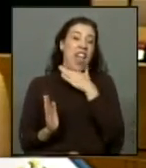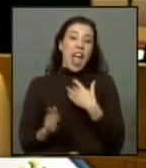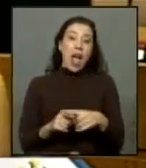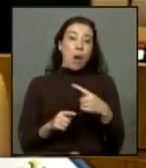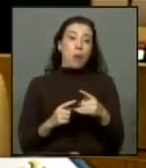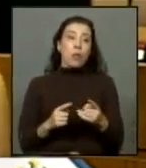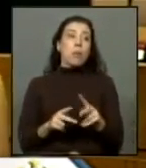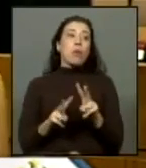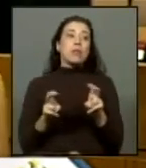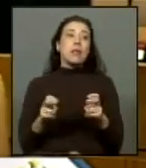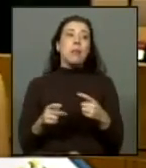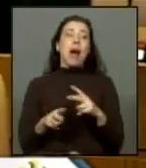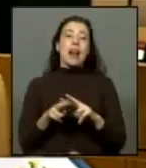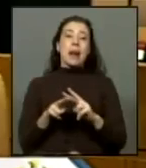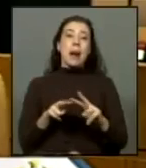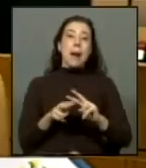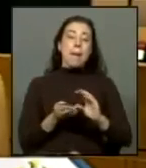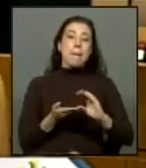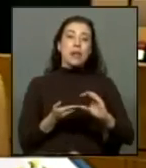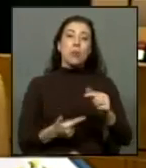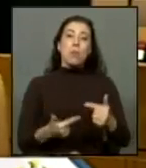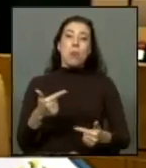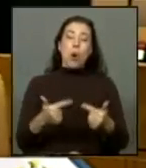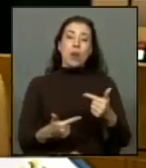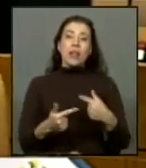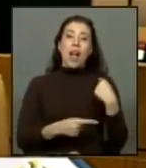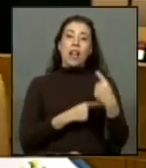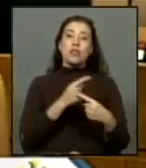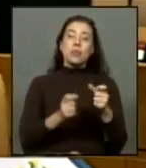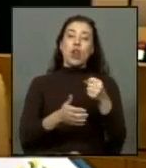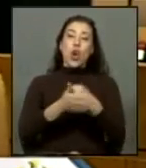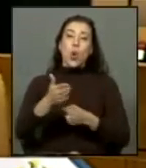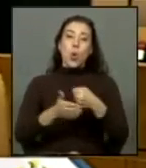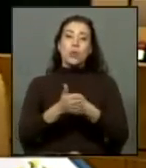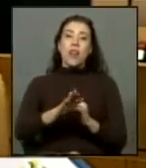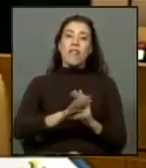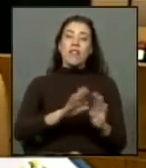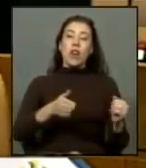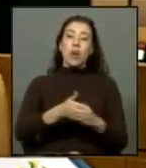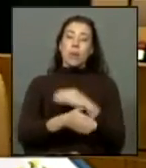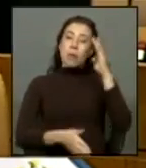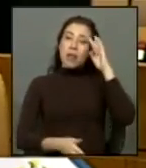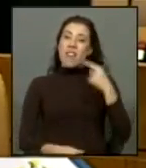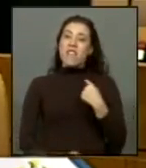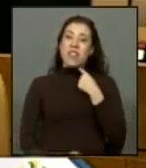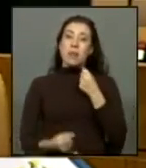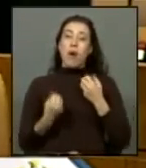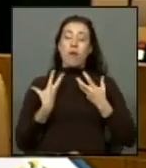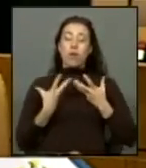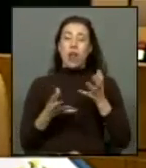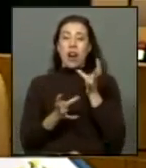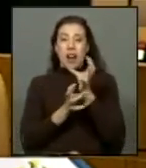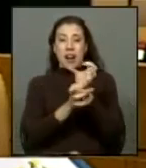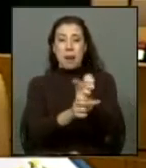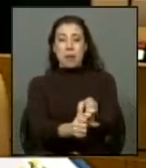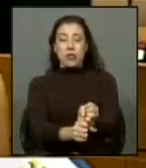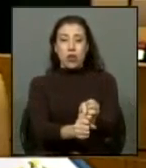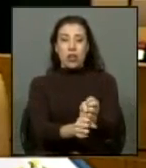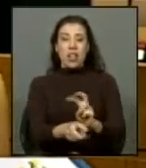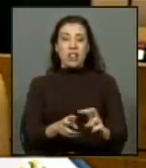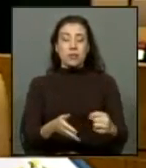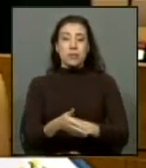reparación política histórica para todos quienes lucharon contra la dictadura y justamente fueron víctimas de esta brutal represión que hizo la